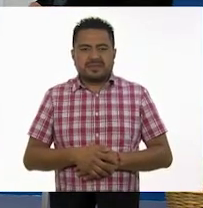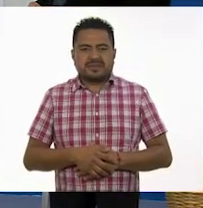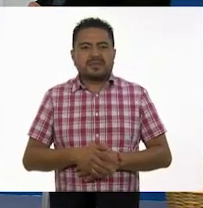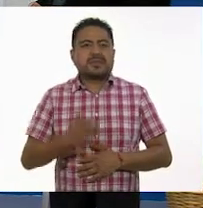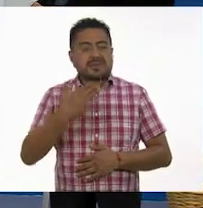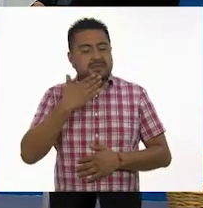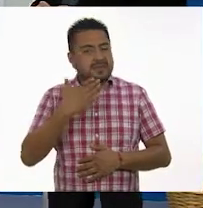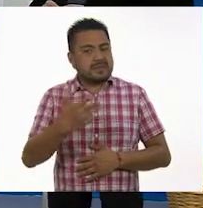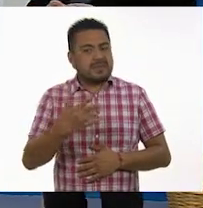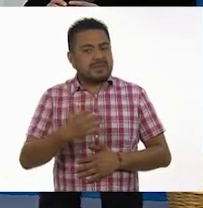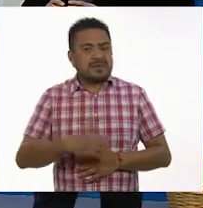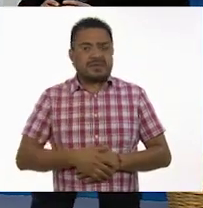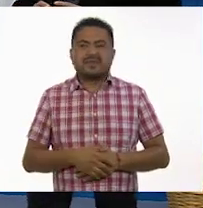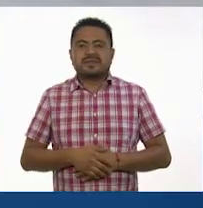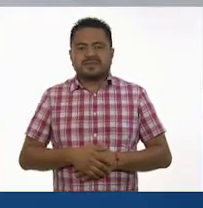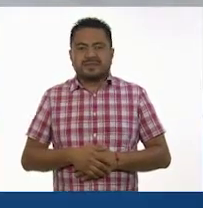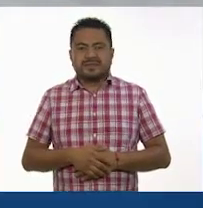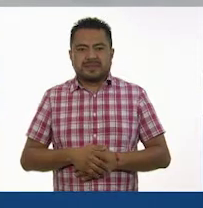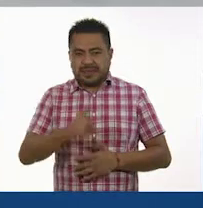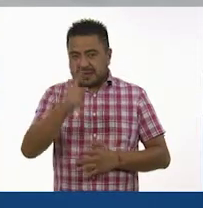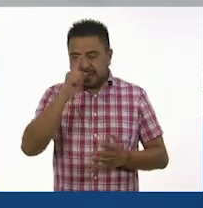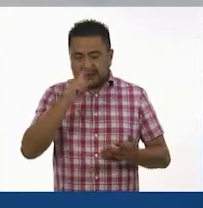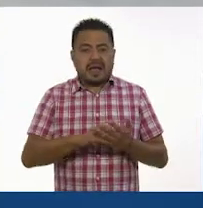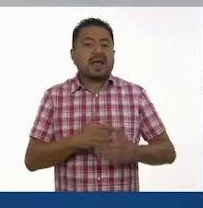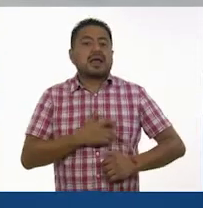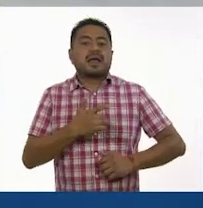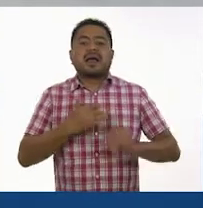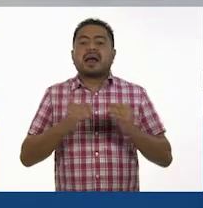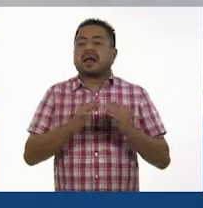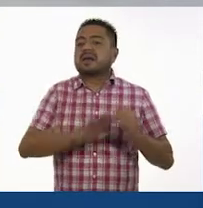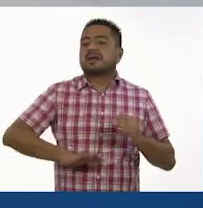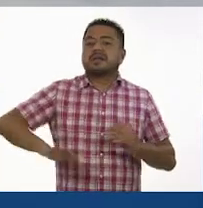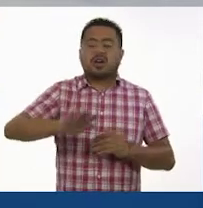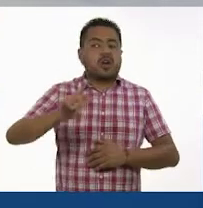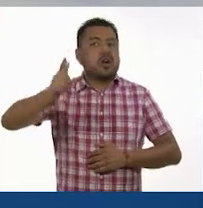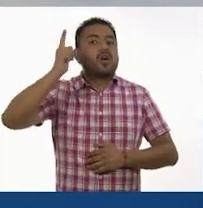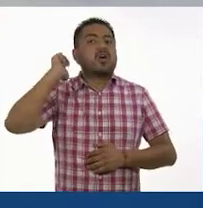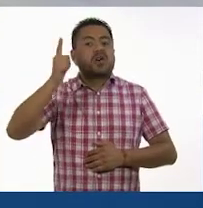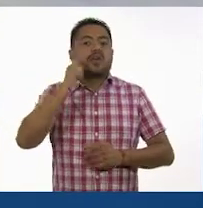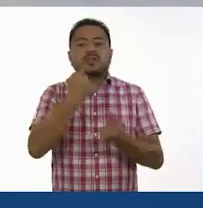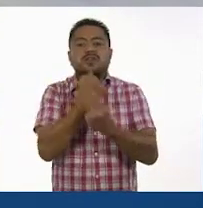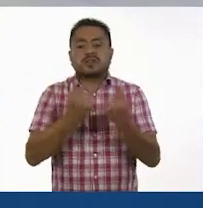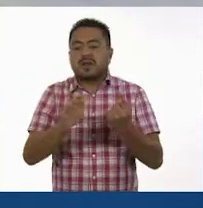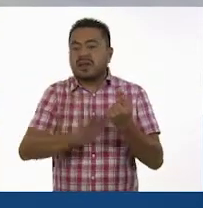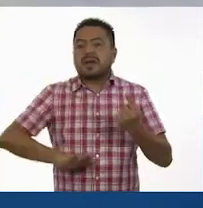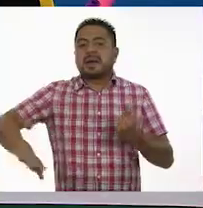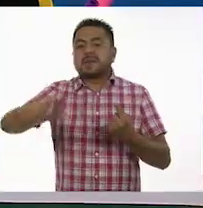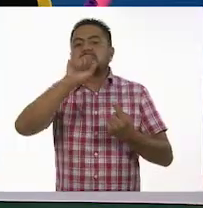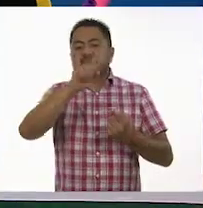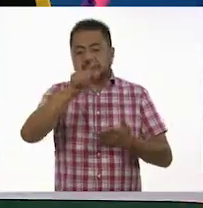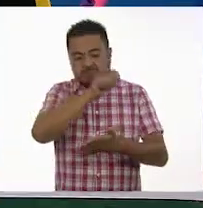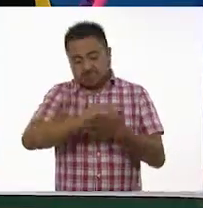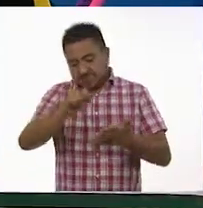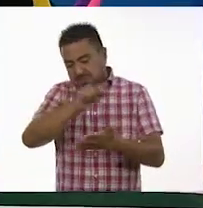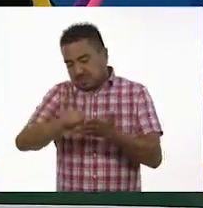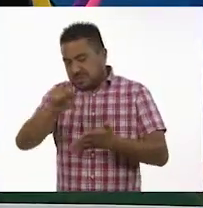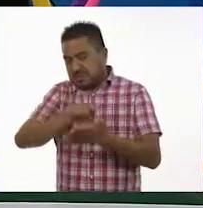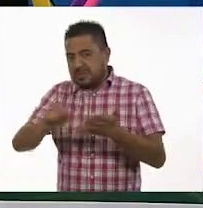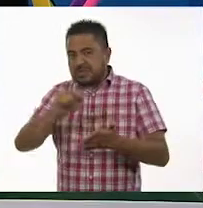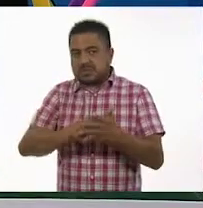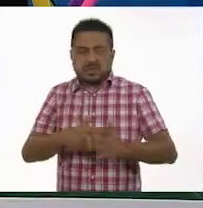Muy bien. ¿Qué les pareció ahí en casa? Espero que las niñas y niños también hayan anotado sus